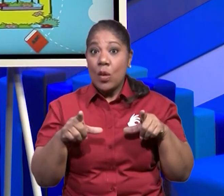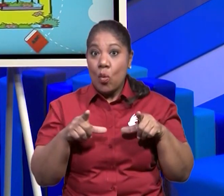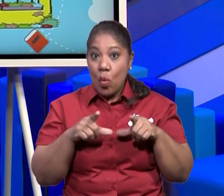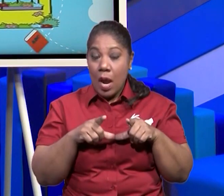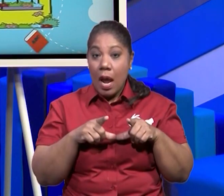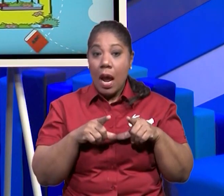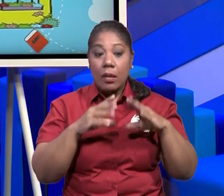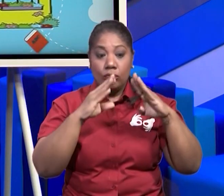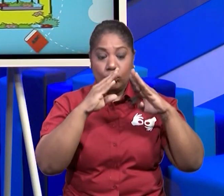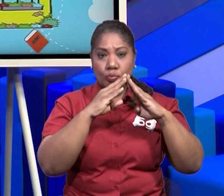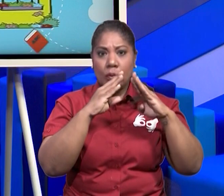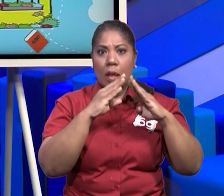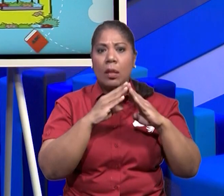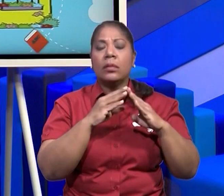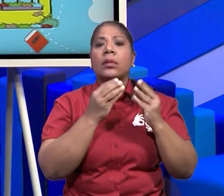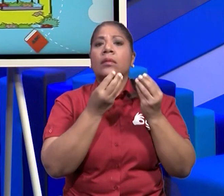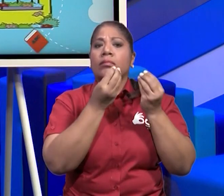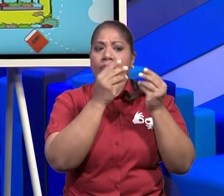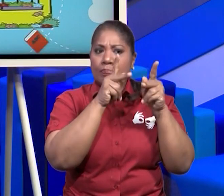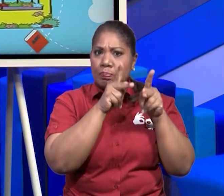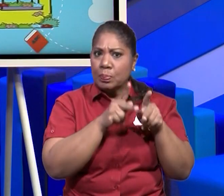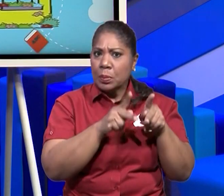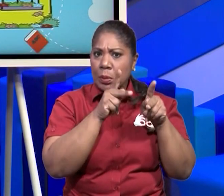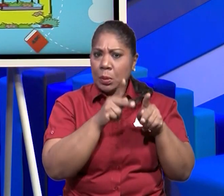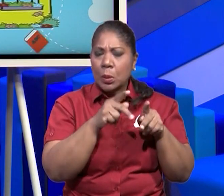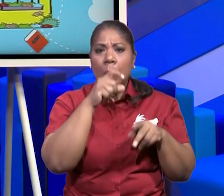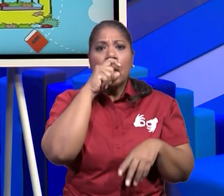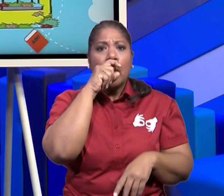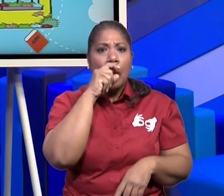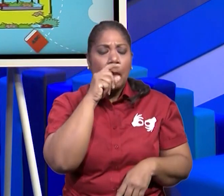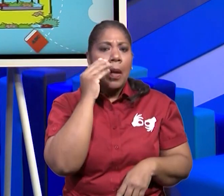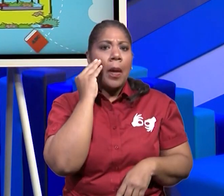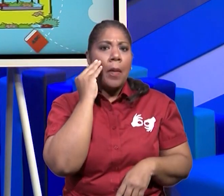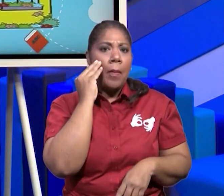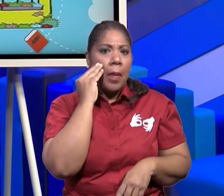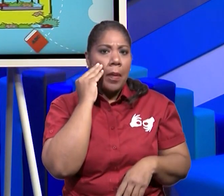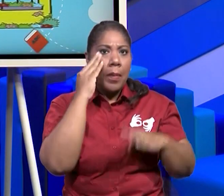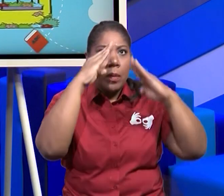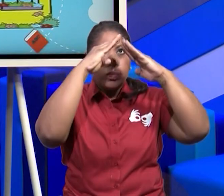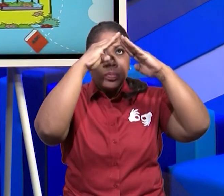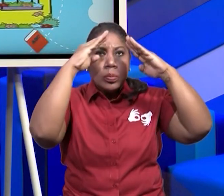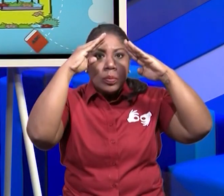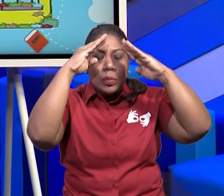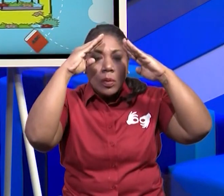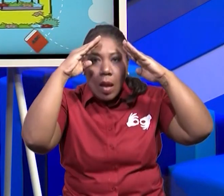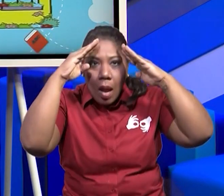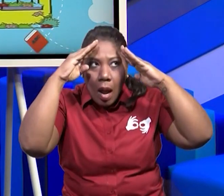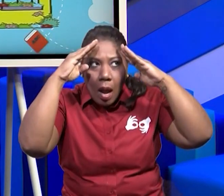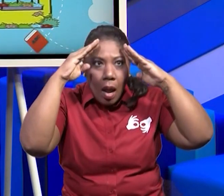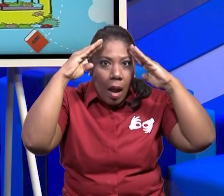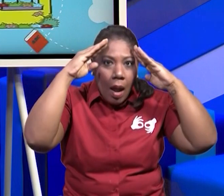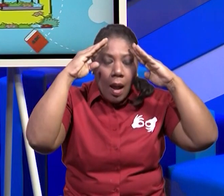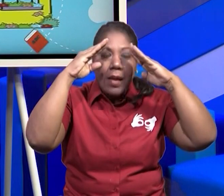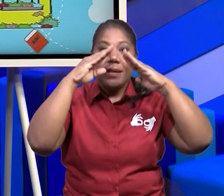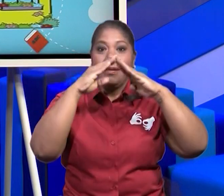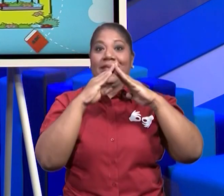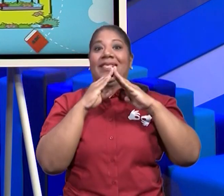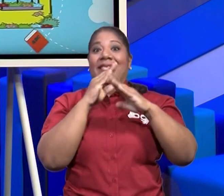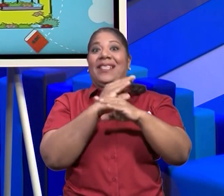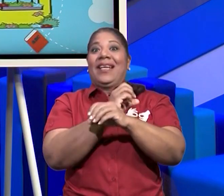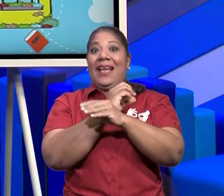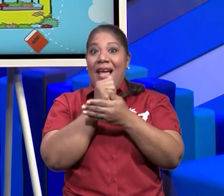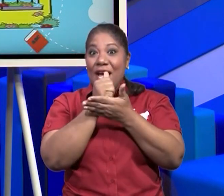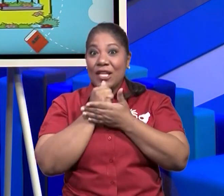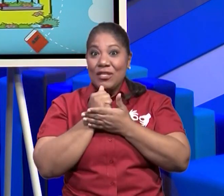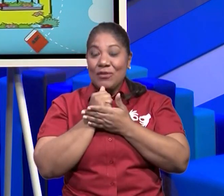habitamos las personas y nos protegemos de los peligros externos. ¿Dónde vivimos nosotros?